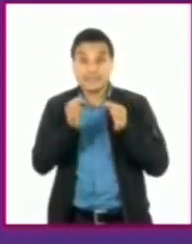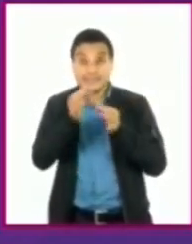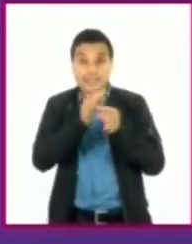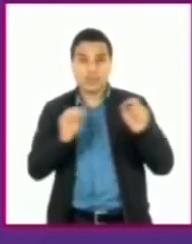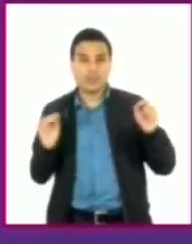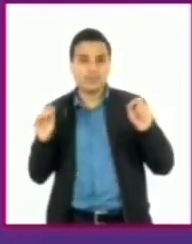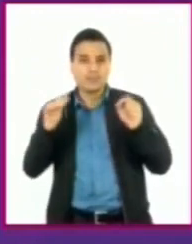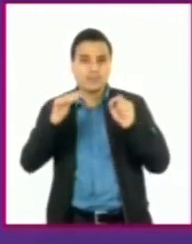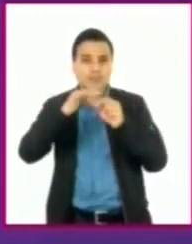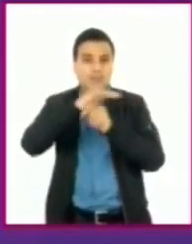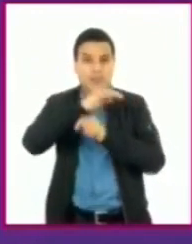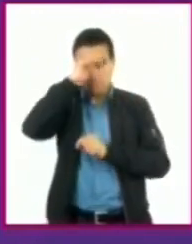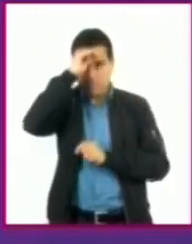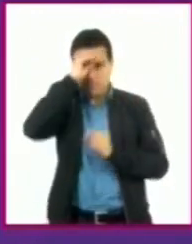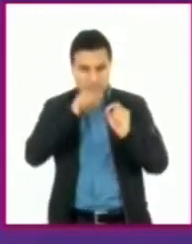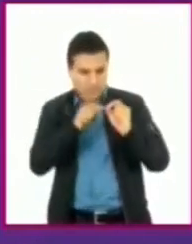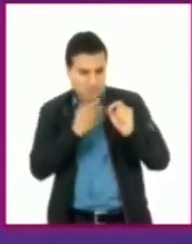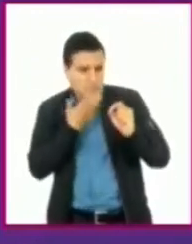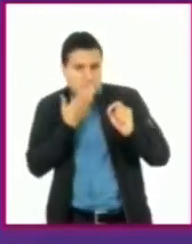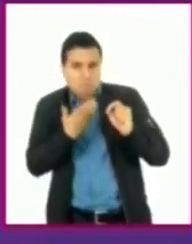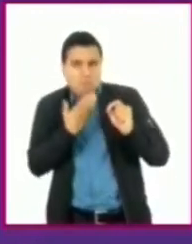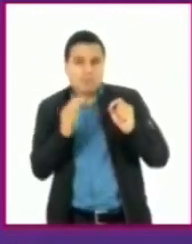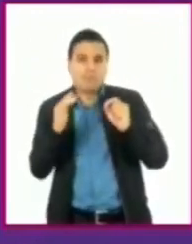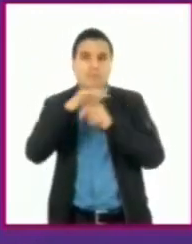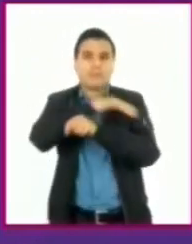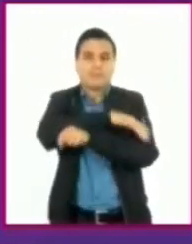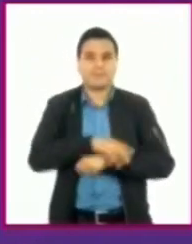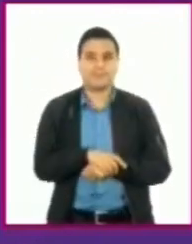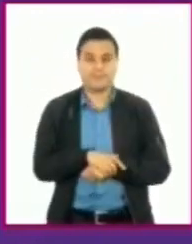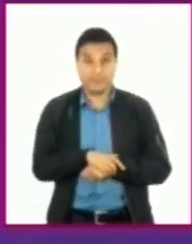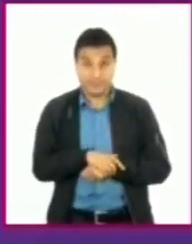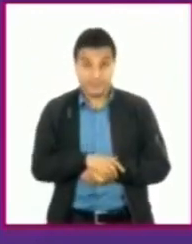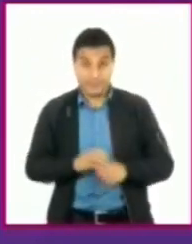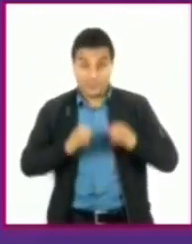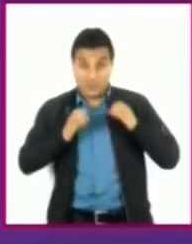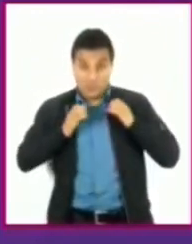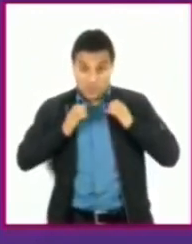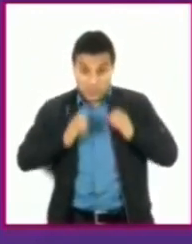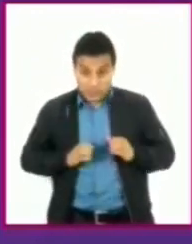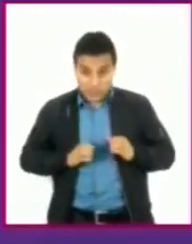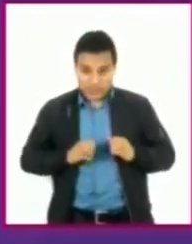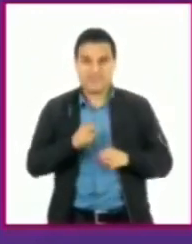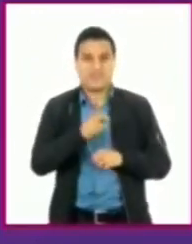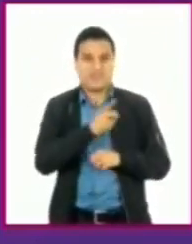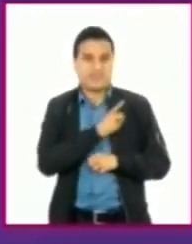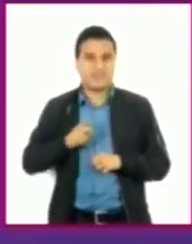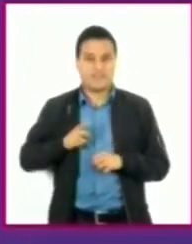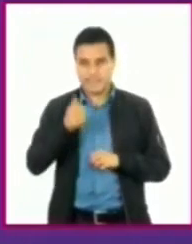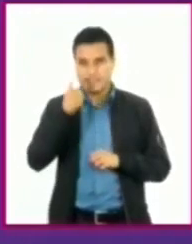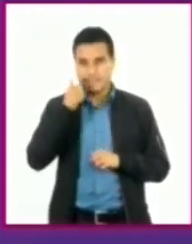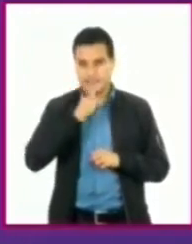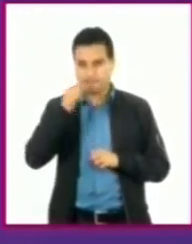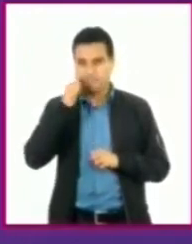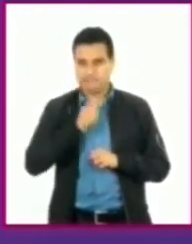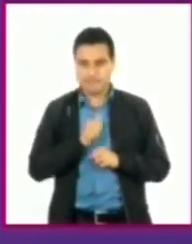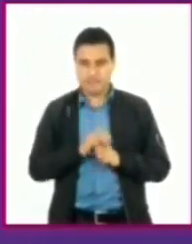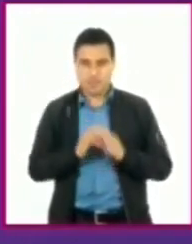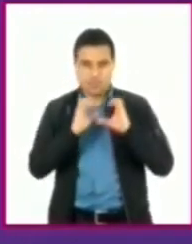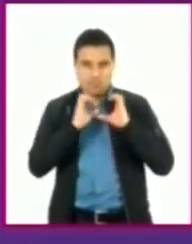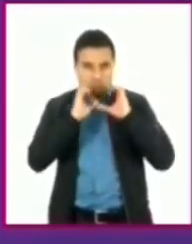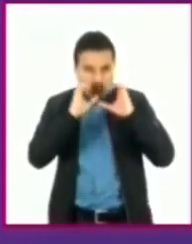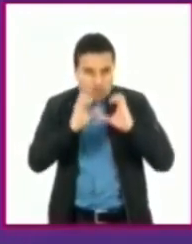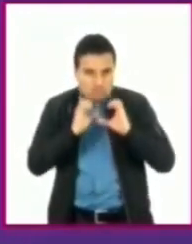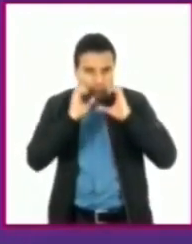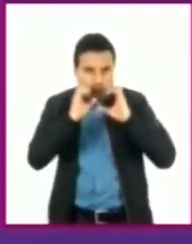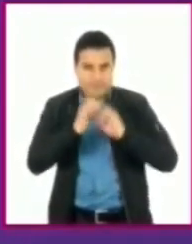adquirida. Por lo tanto, la respuesta innata del organismo tendrá que actuar como respuesta primaria nuevamente,